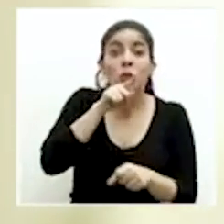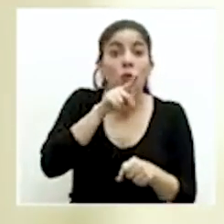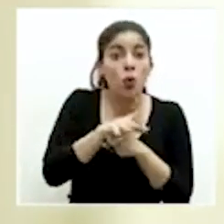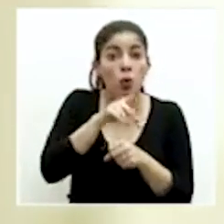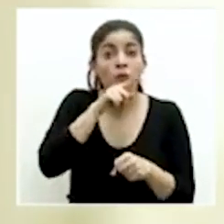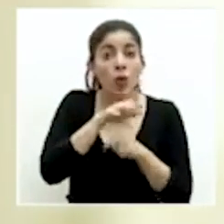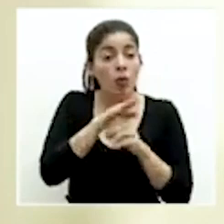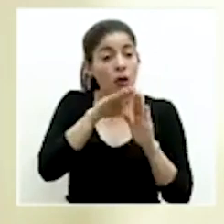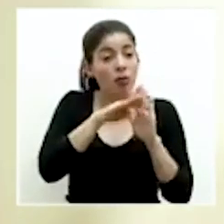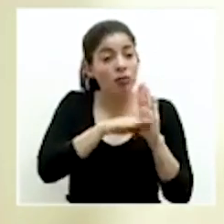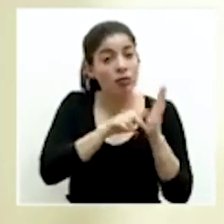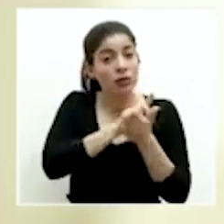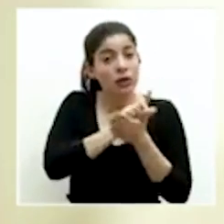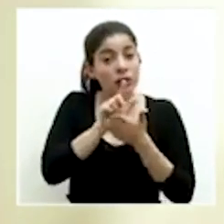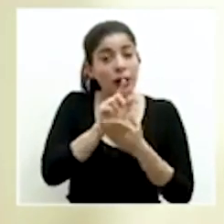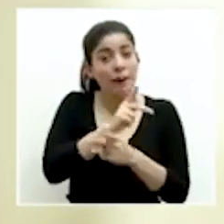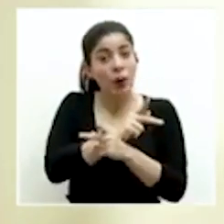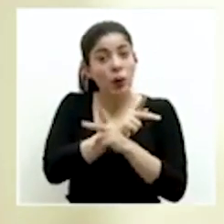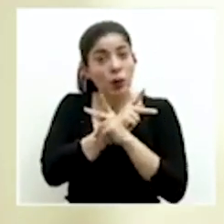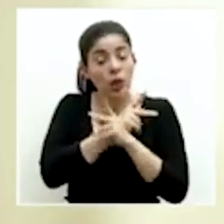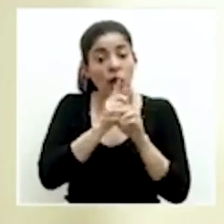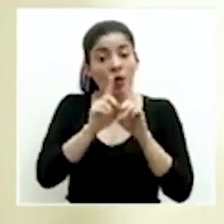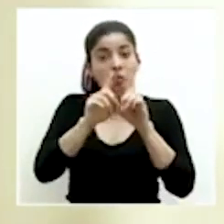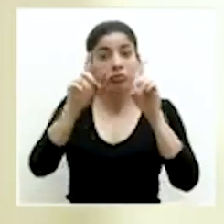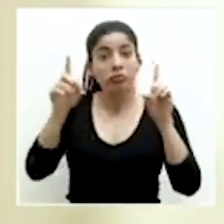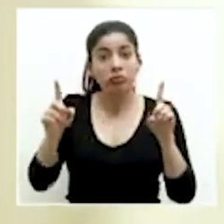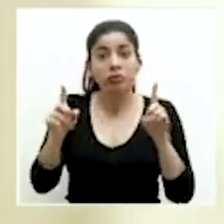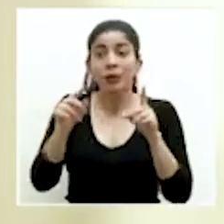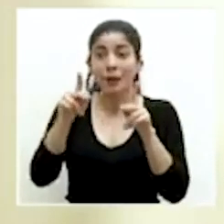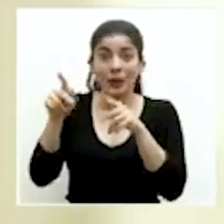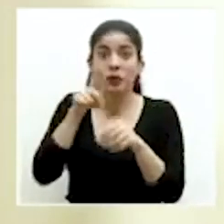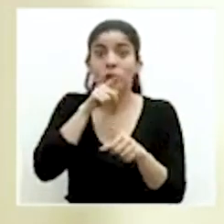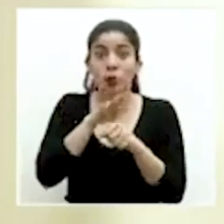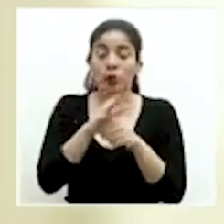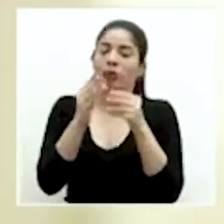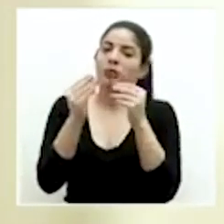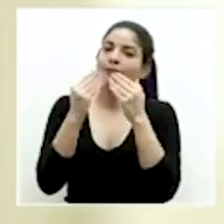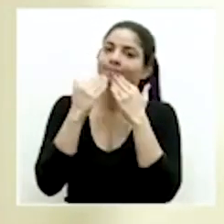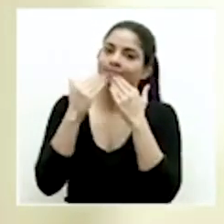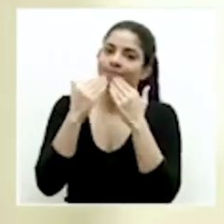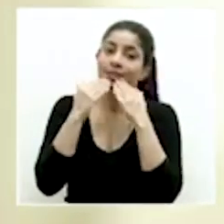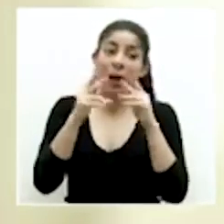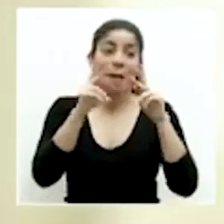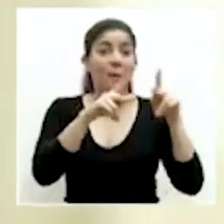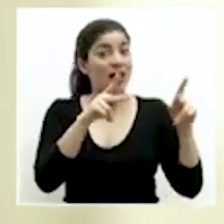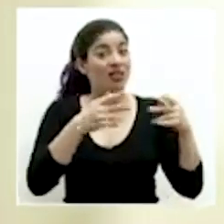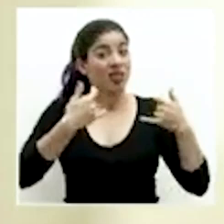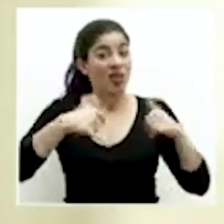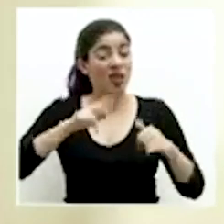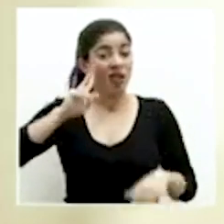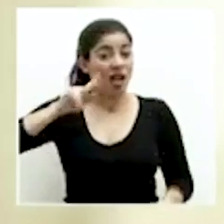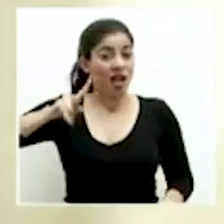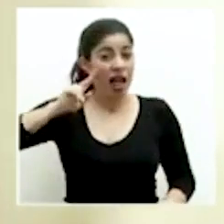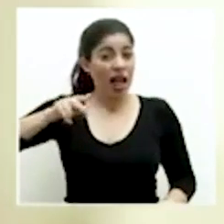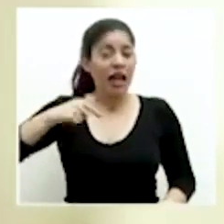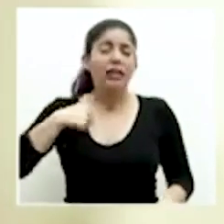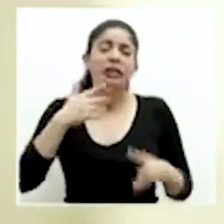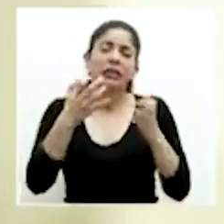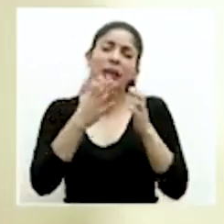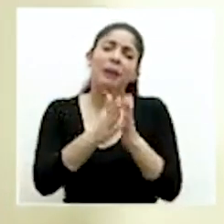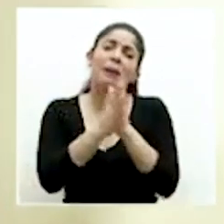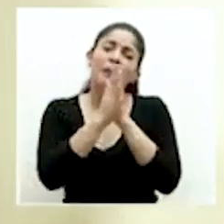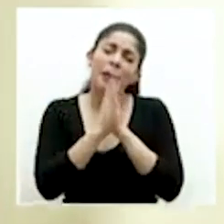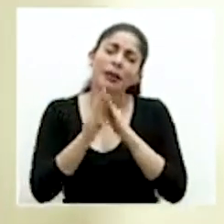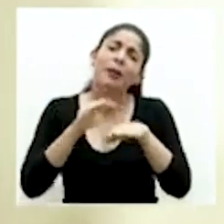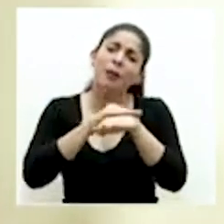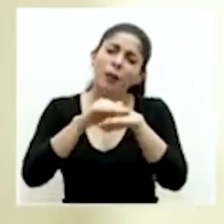higiene, y todas las medidas de protección, y el distanciamiento social, muchísimas gracias. Y a las personas que aún no las cumple, yo quiero pedirles que,